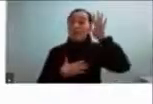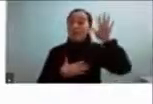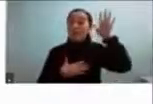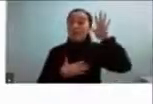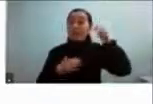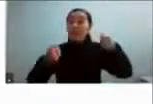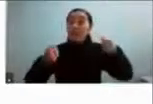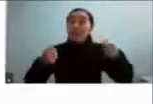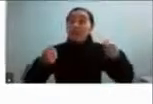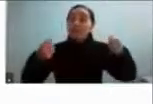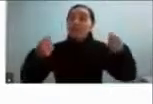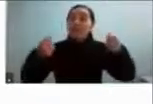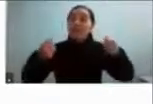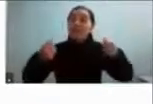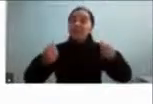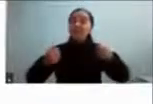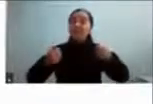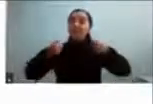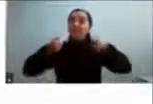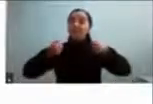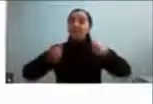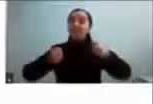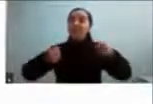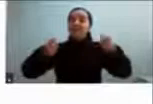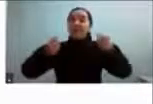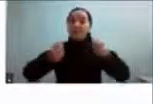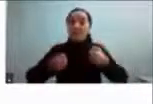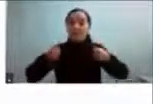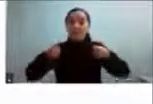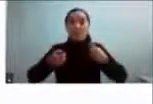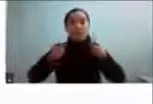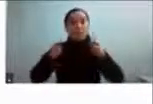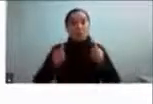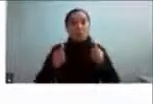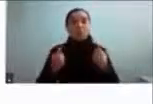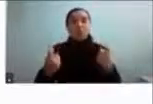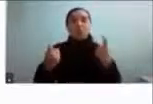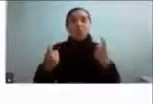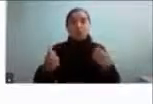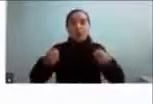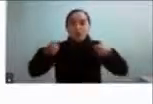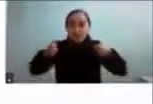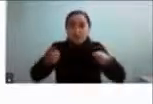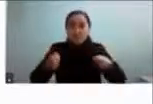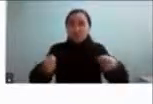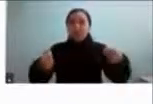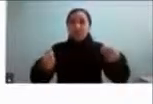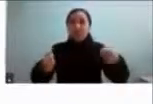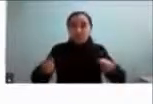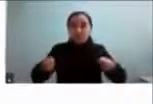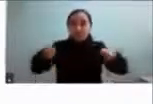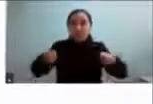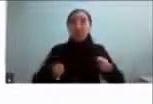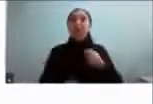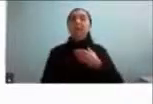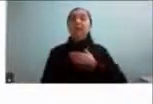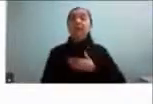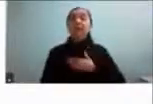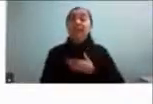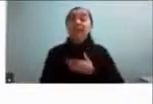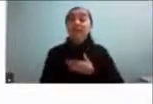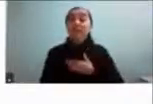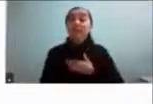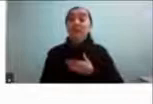columpiaba y intentaba columpiarme cada vez más fuerte, digamos, porque yo internamente lo que quería o lo que se me ocurría era